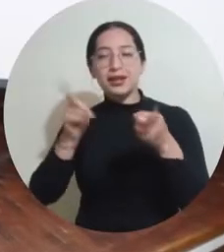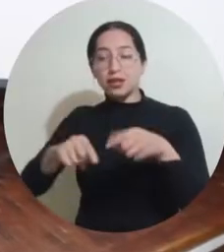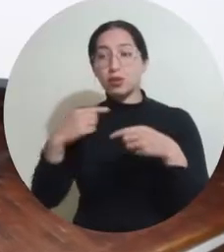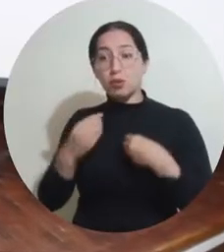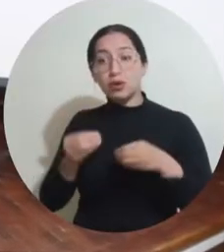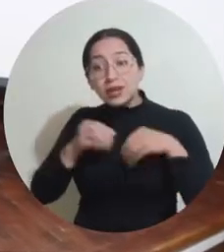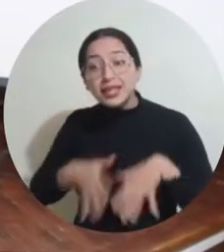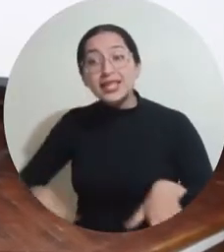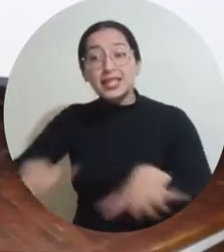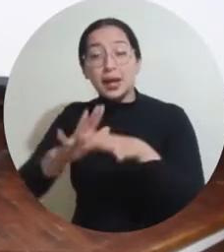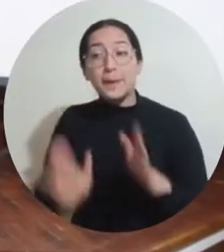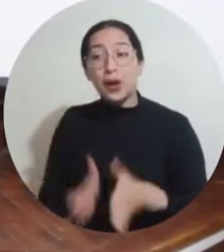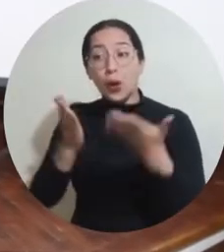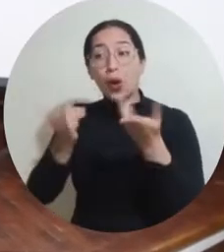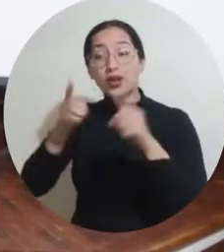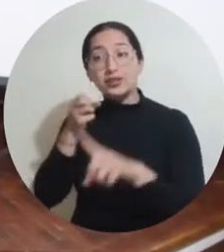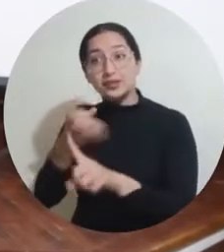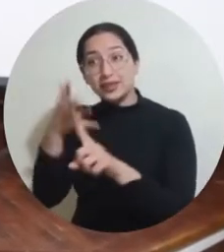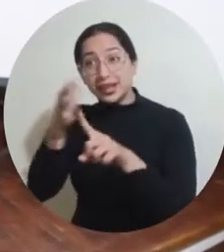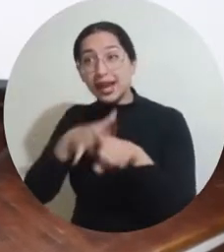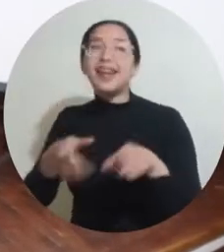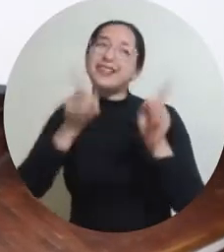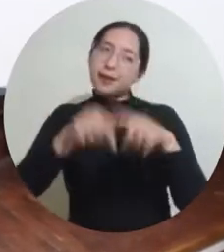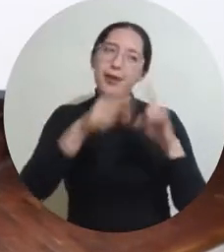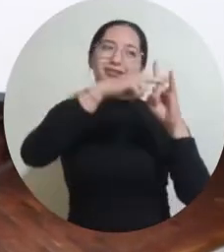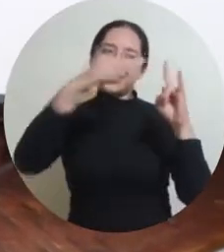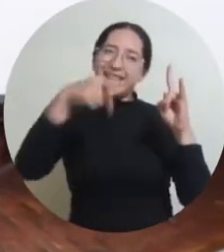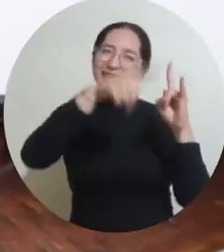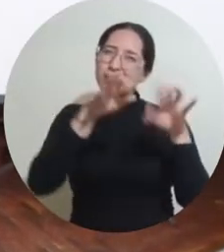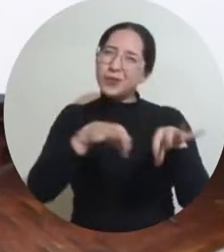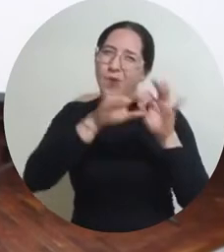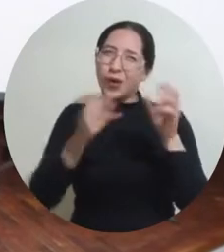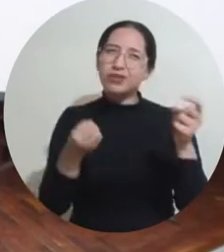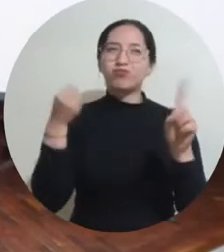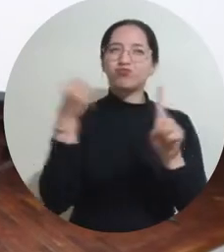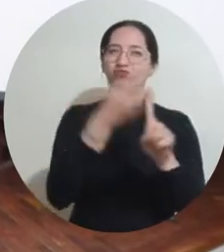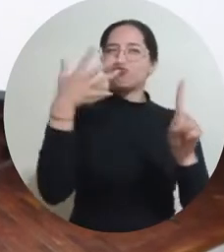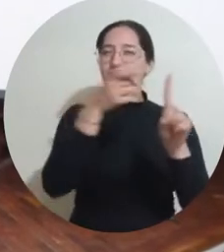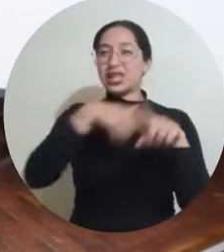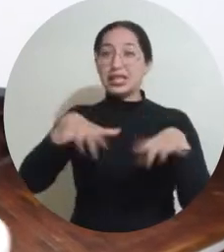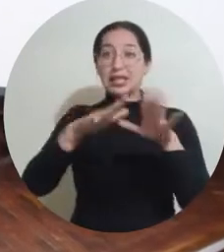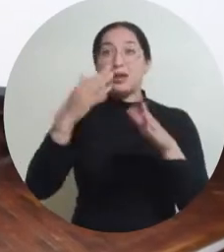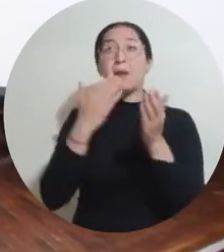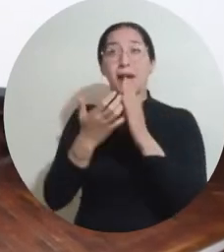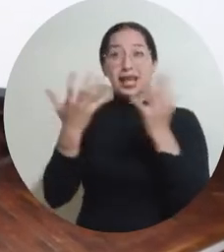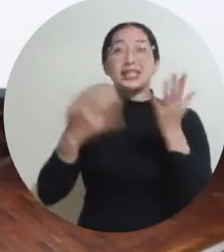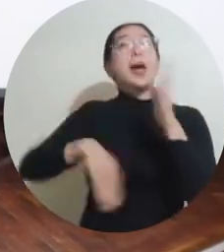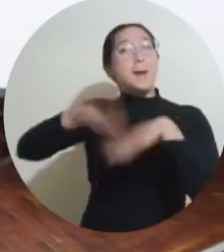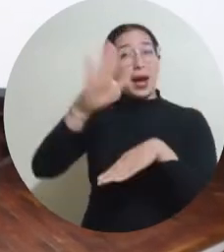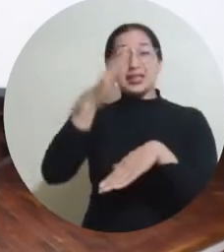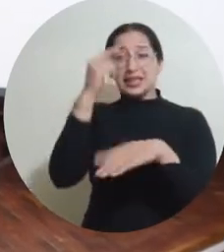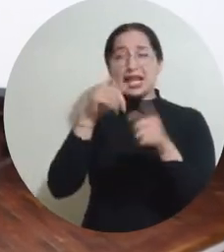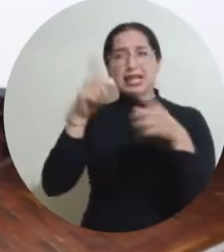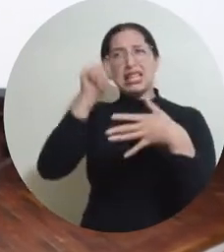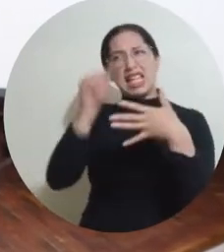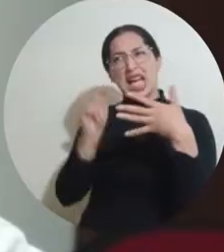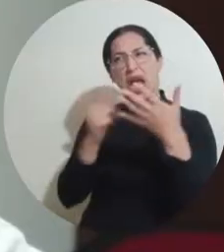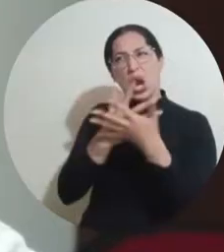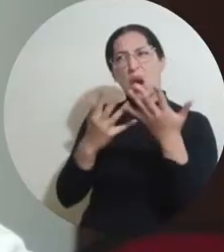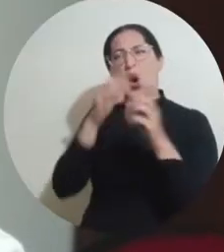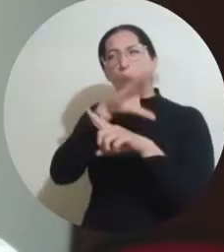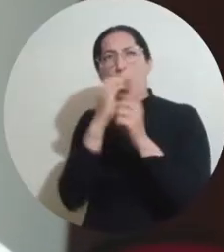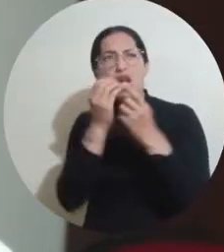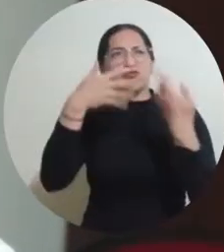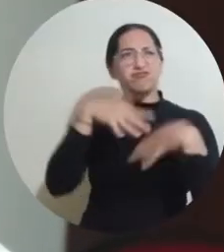calidad de nuestra institución, de nuestra alma mater, pero también tengan un impacto en el territorio que es donde hay muchas necesidades, sobre todo en el tema de educación e interculturalidad.